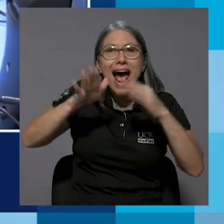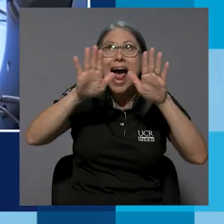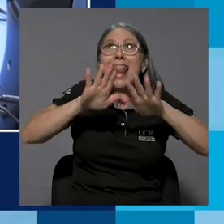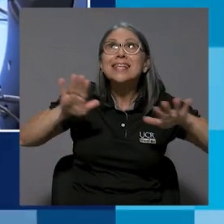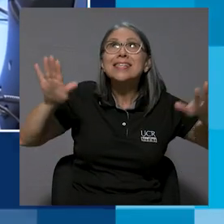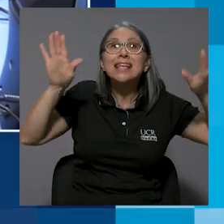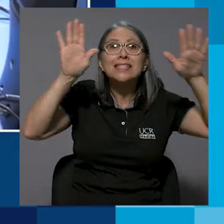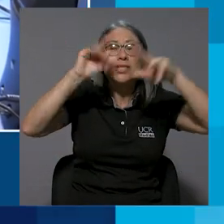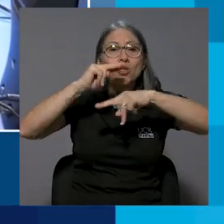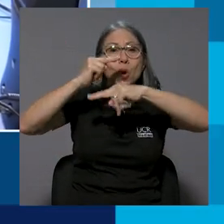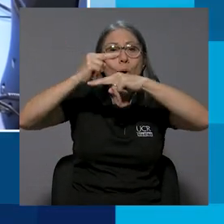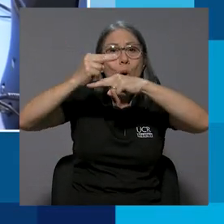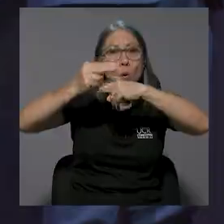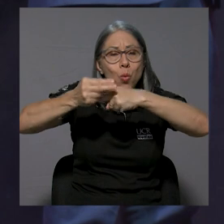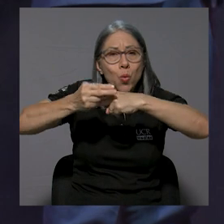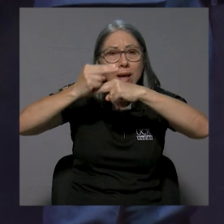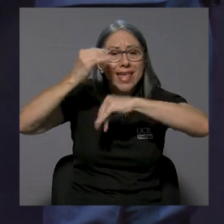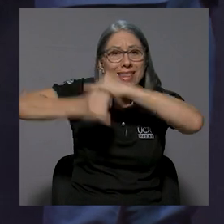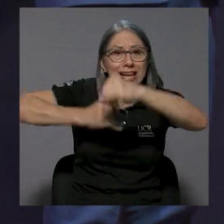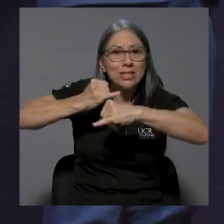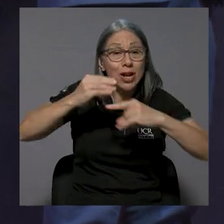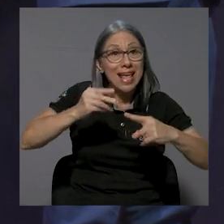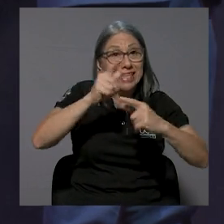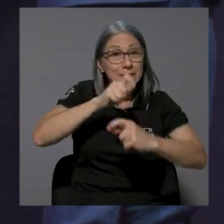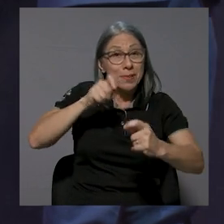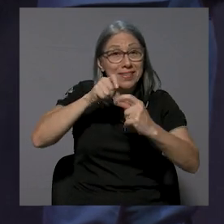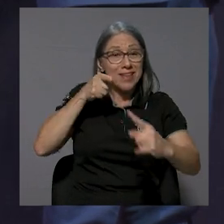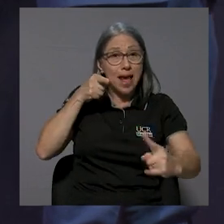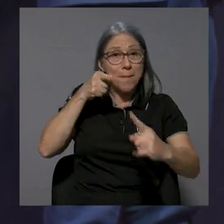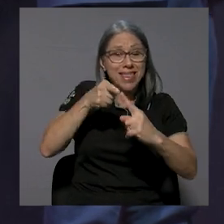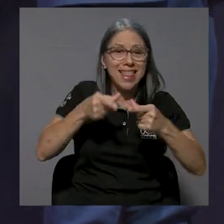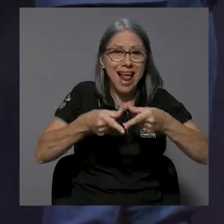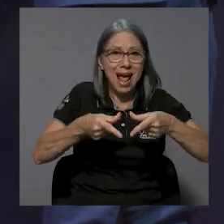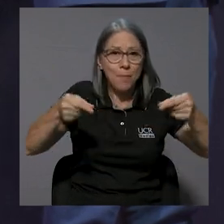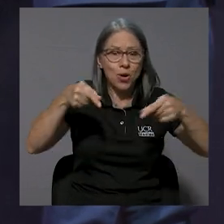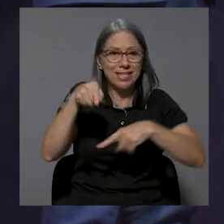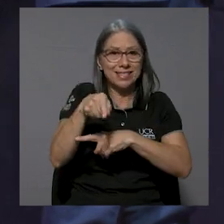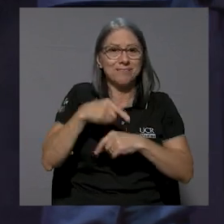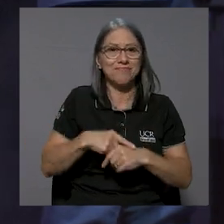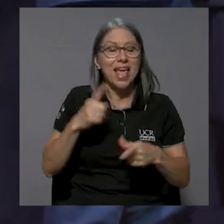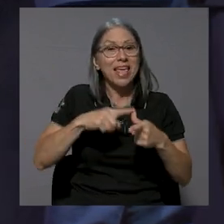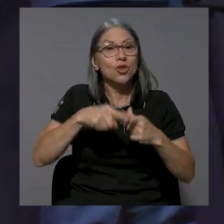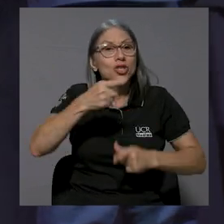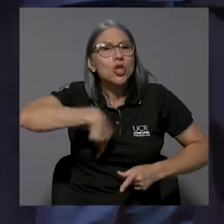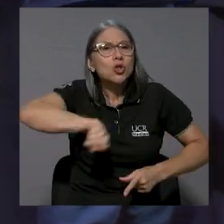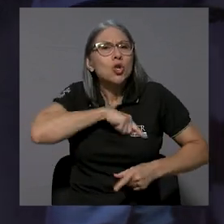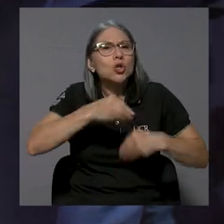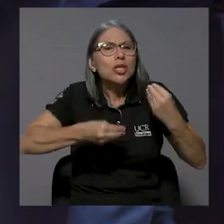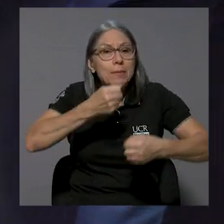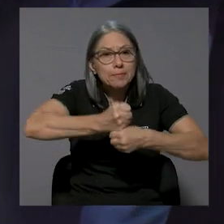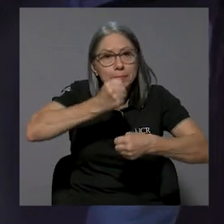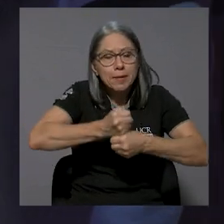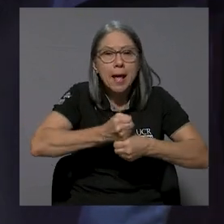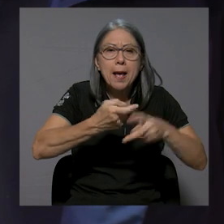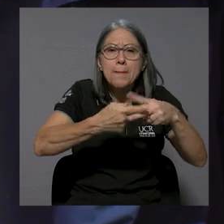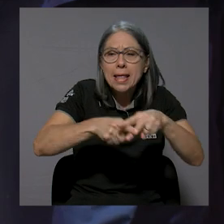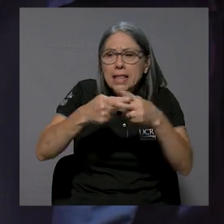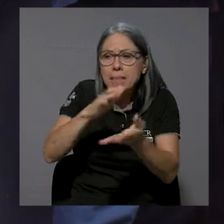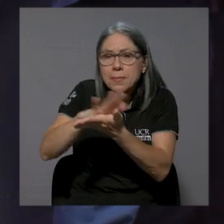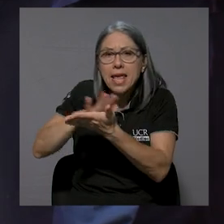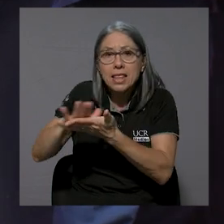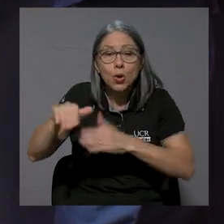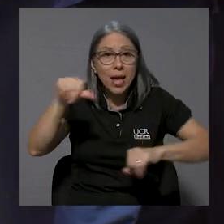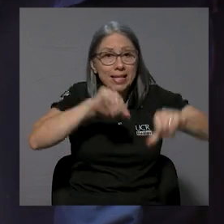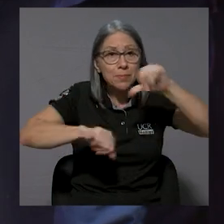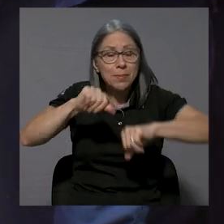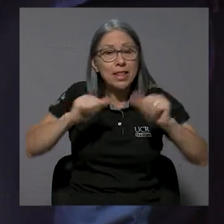Internacional, específicamente al Módulo Espacial Japonés. Entonces lo que hacemos nosotros es darle operación, mantenimiento y llevar a